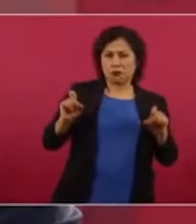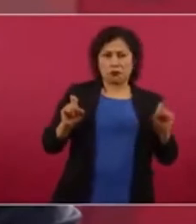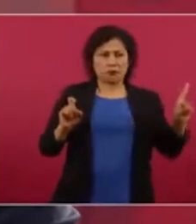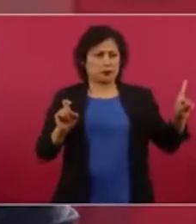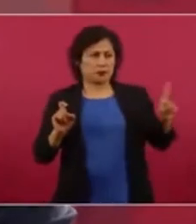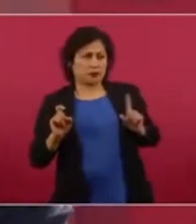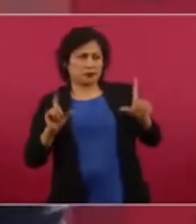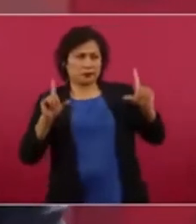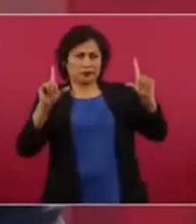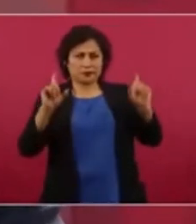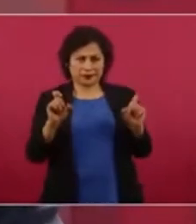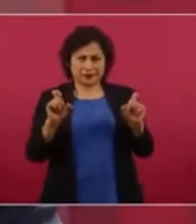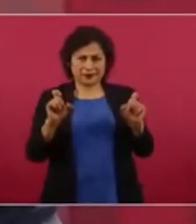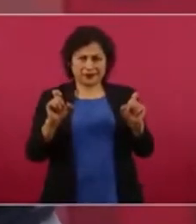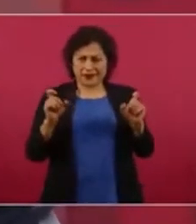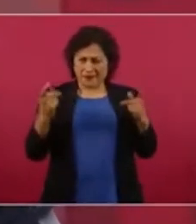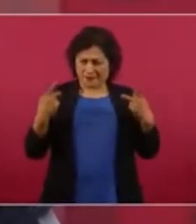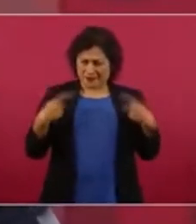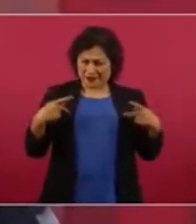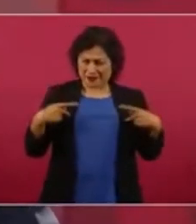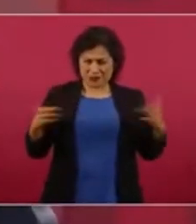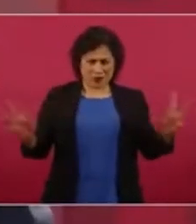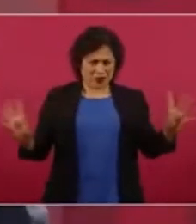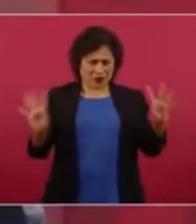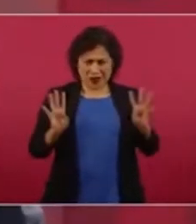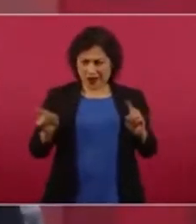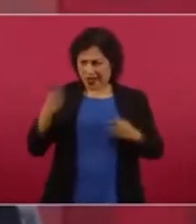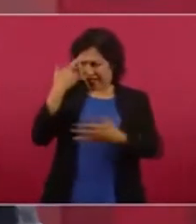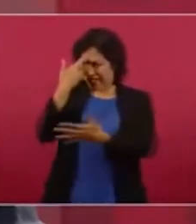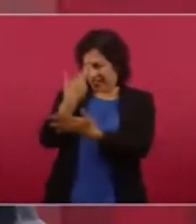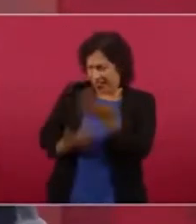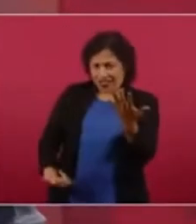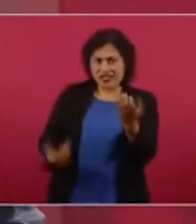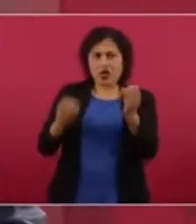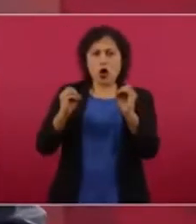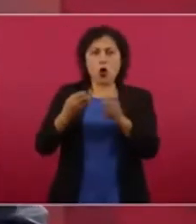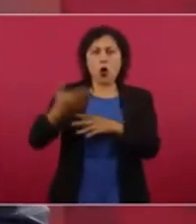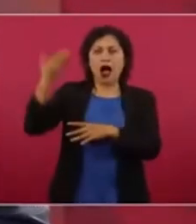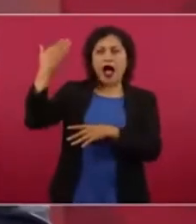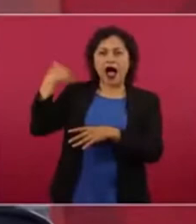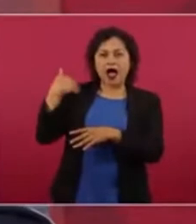está metida en cuestiones ilegales o ya está en la cárcel